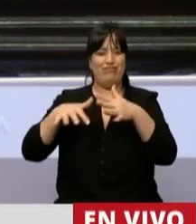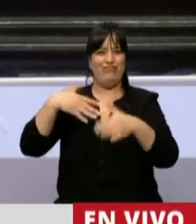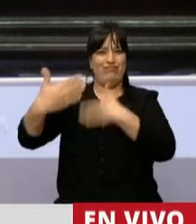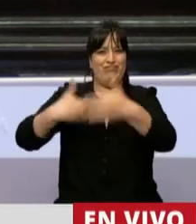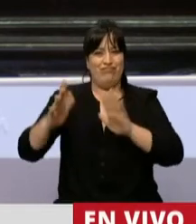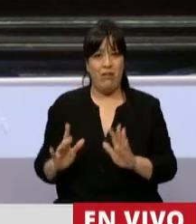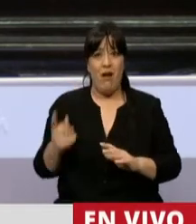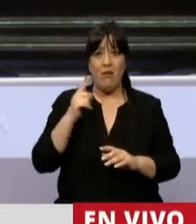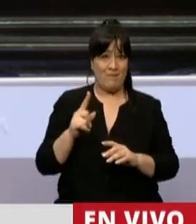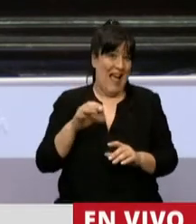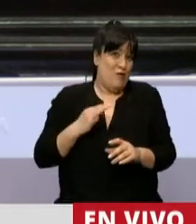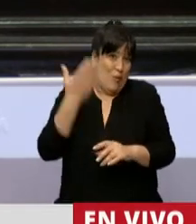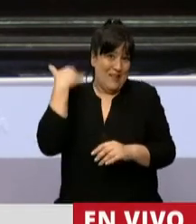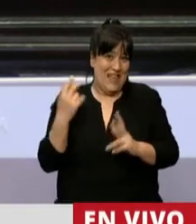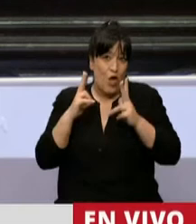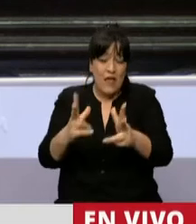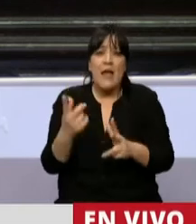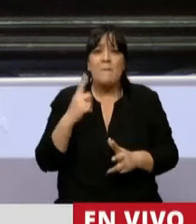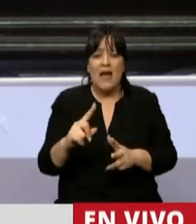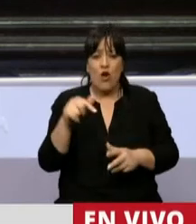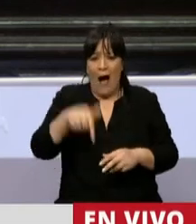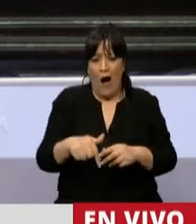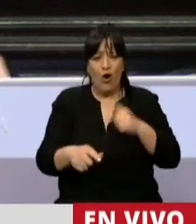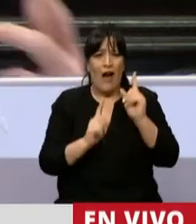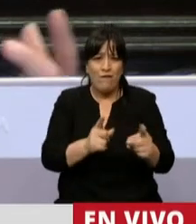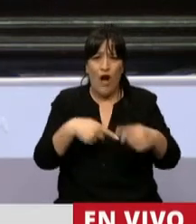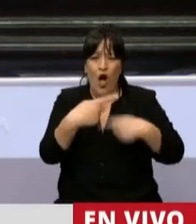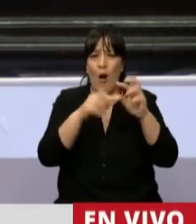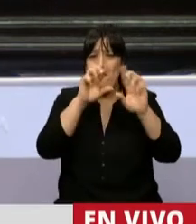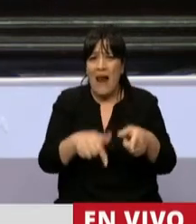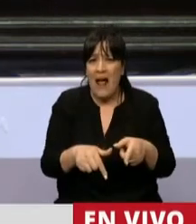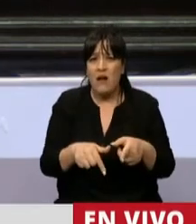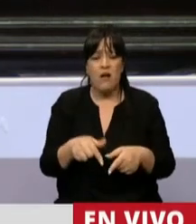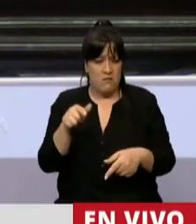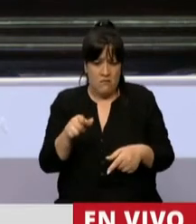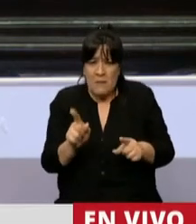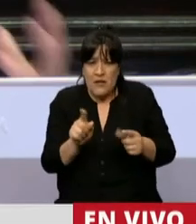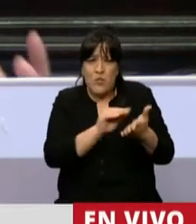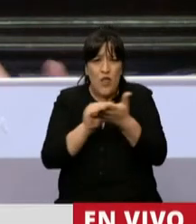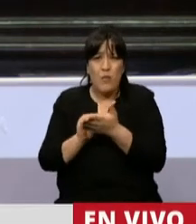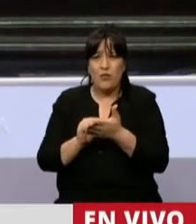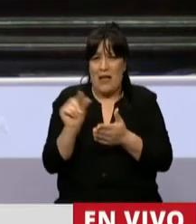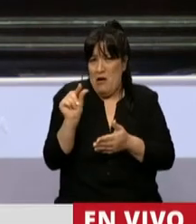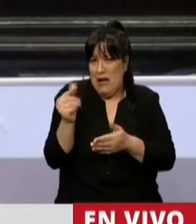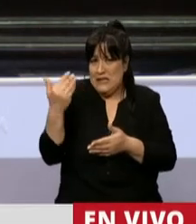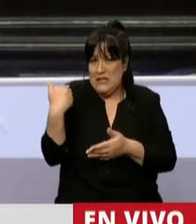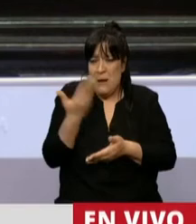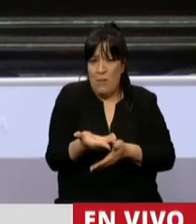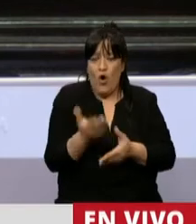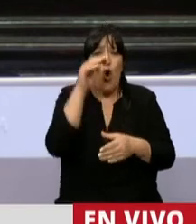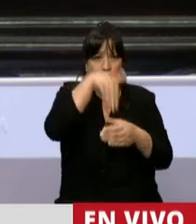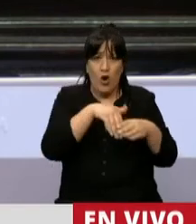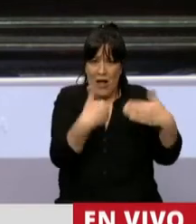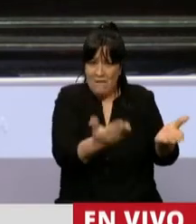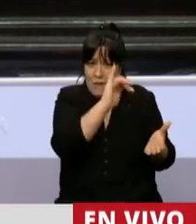Pero en lugar de continuar con esta política, los propios diputados que hace unos años, apenitas, la